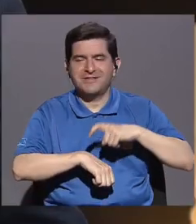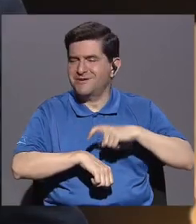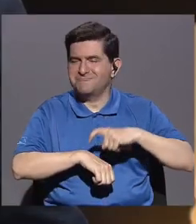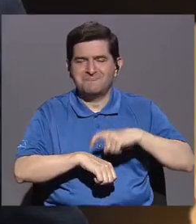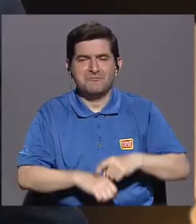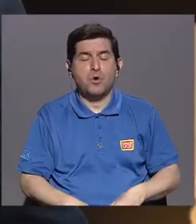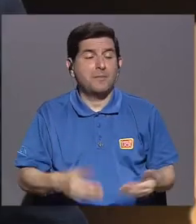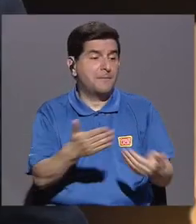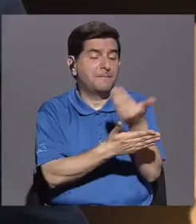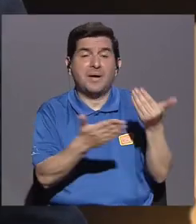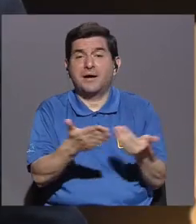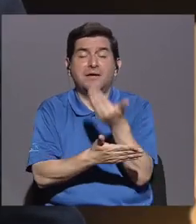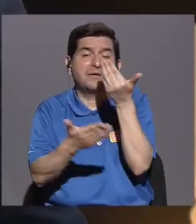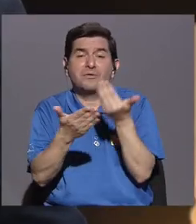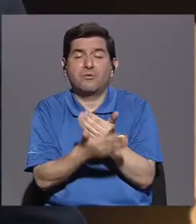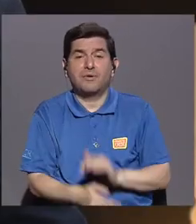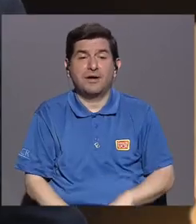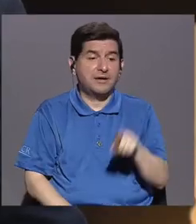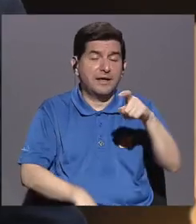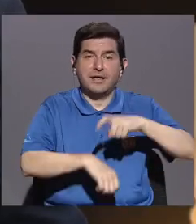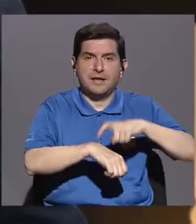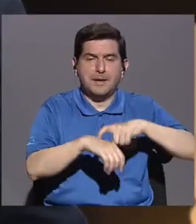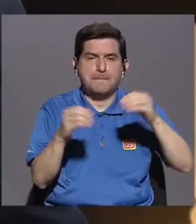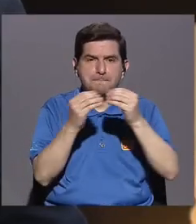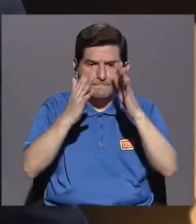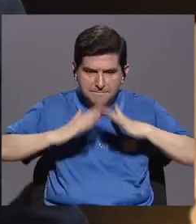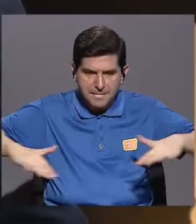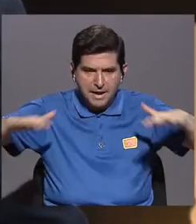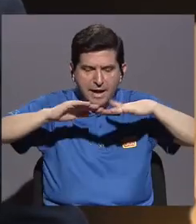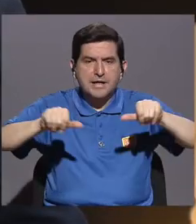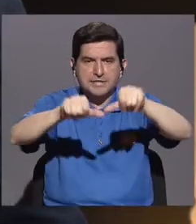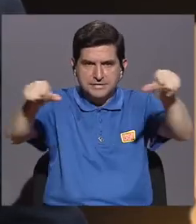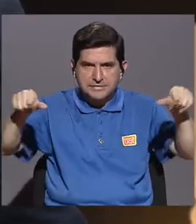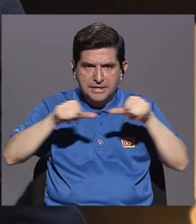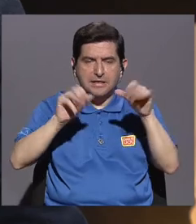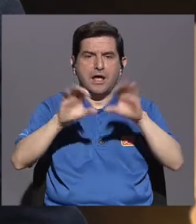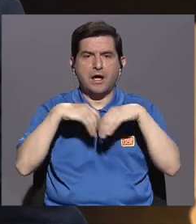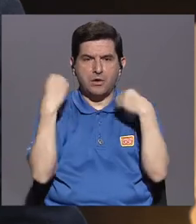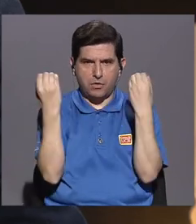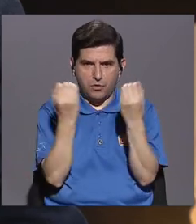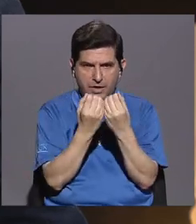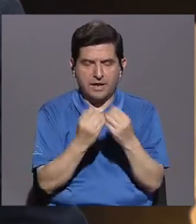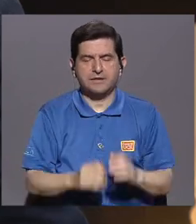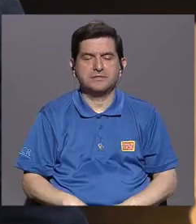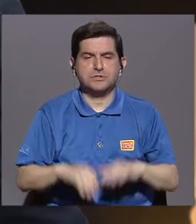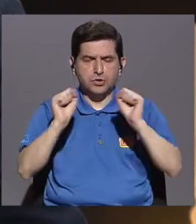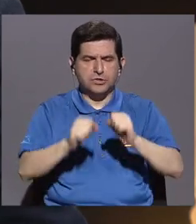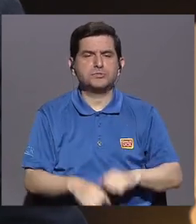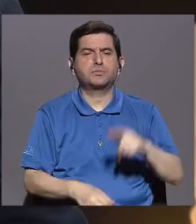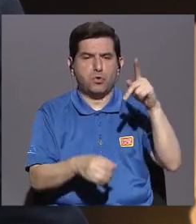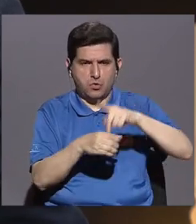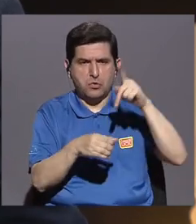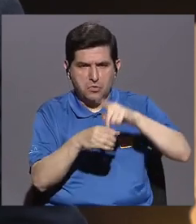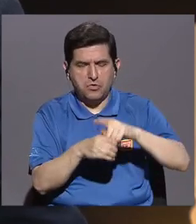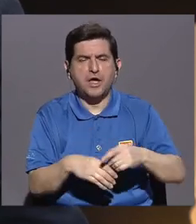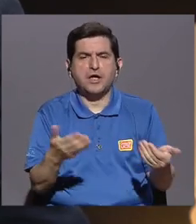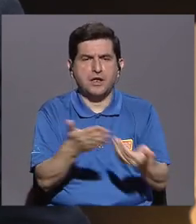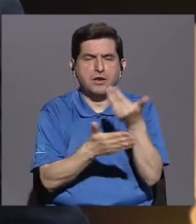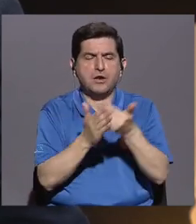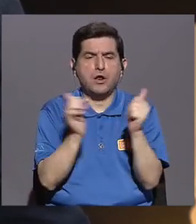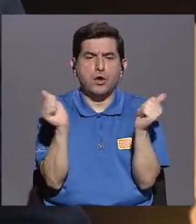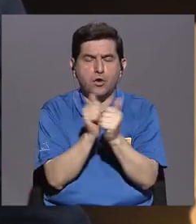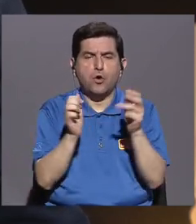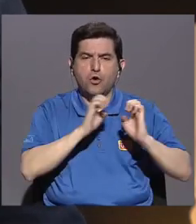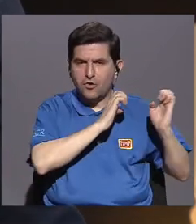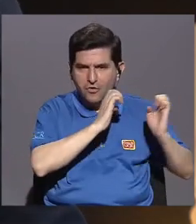quizás para innovar. Entonces ahí es donde debe de haber más espacio en las aulas para que organizaciones de sociedad civil se metan y puedan innovar con